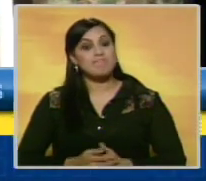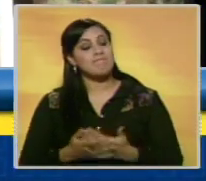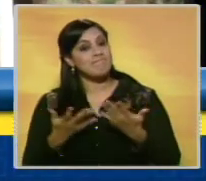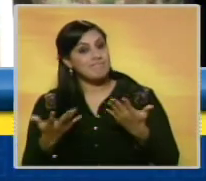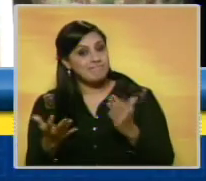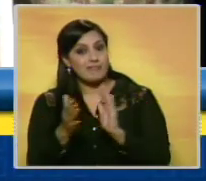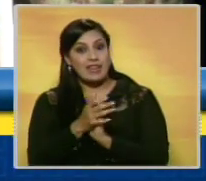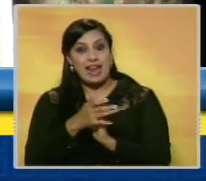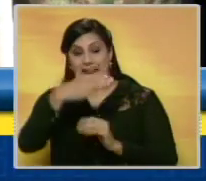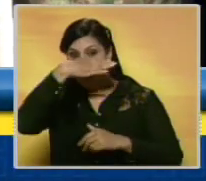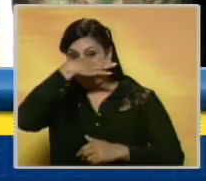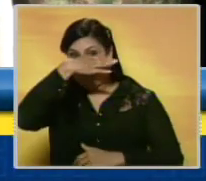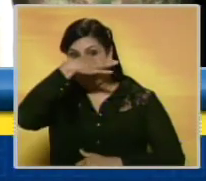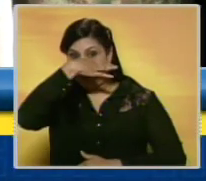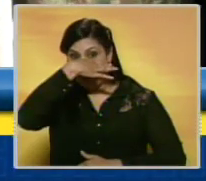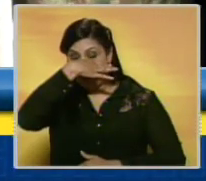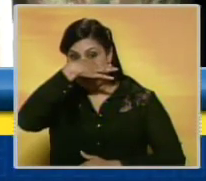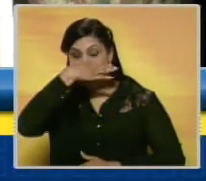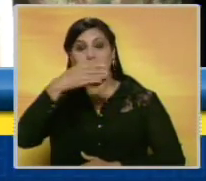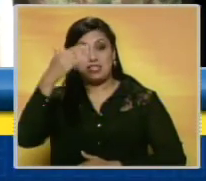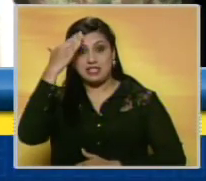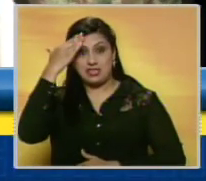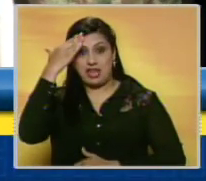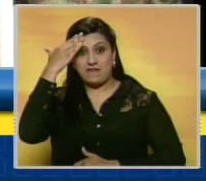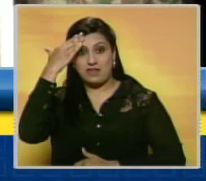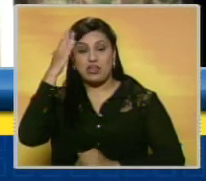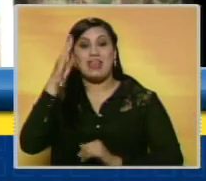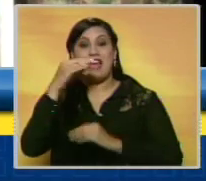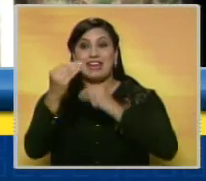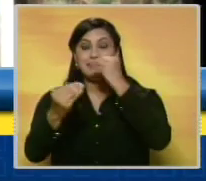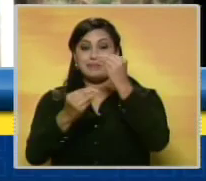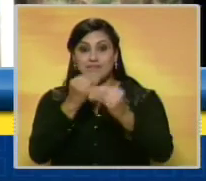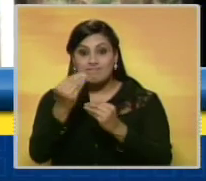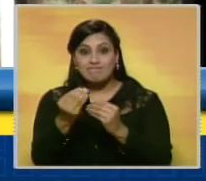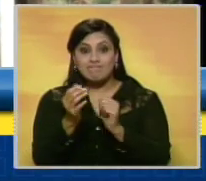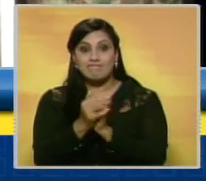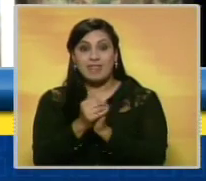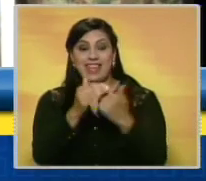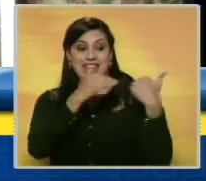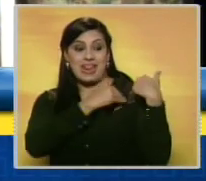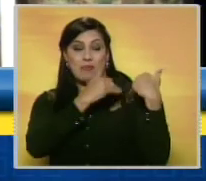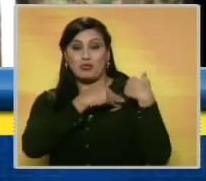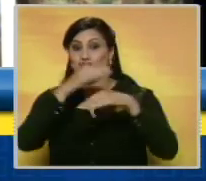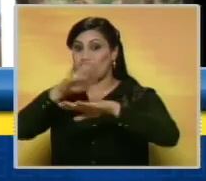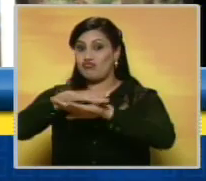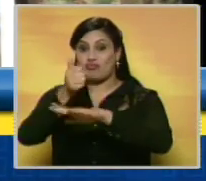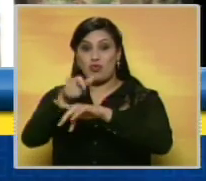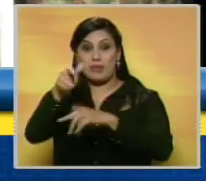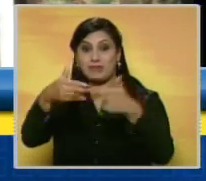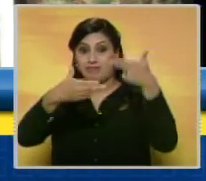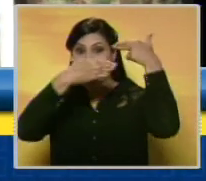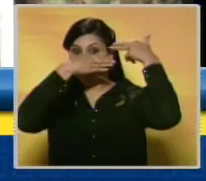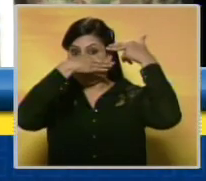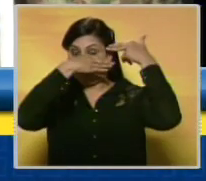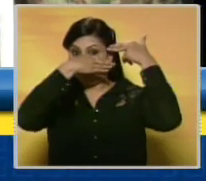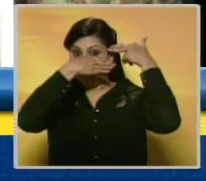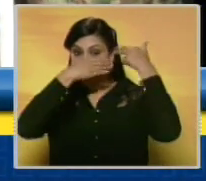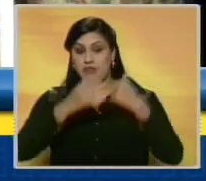Las FARC, ya sabemos, fueron los responsables de este secuestro.